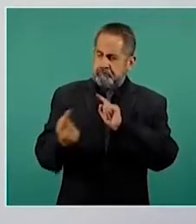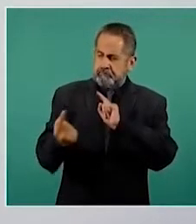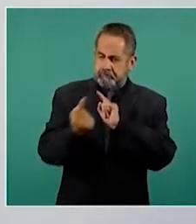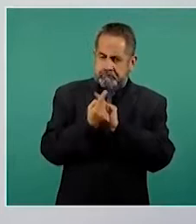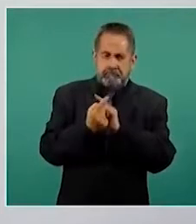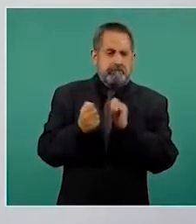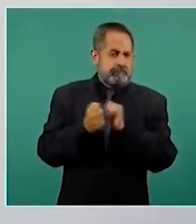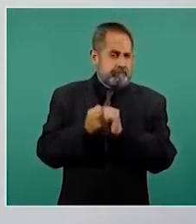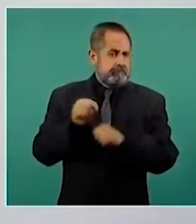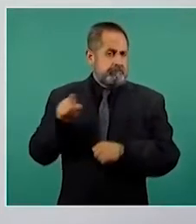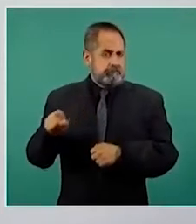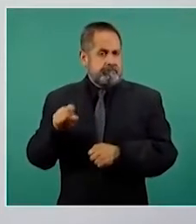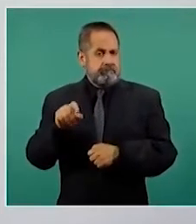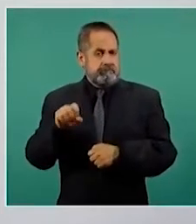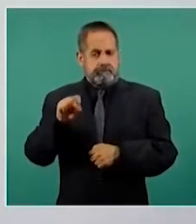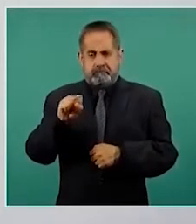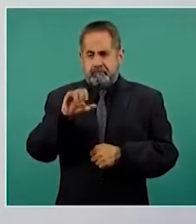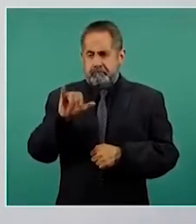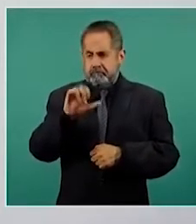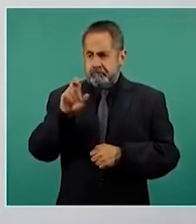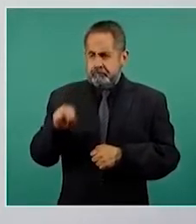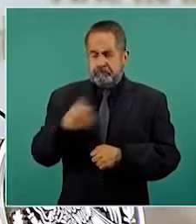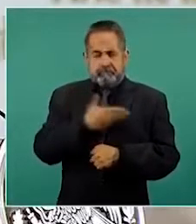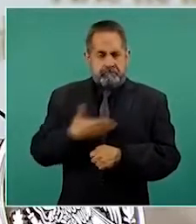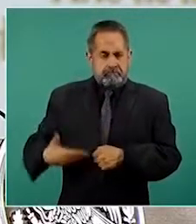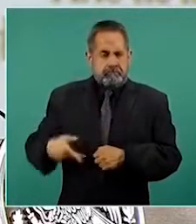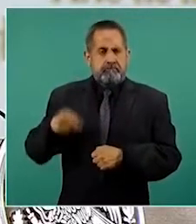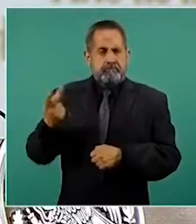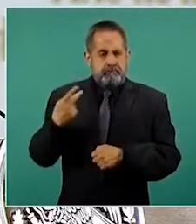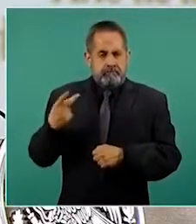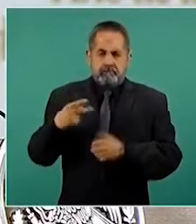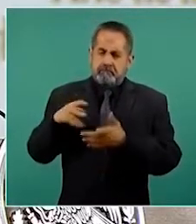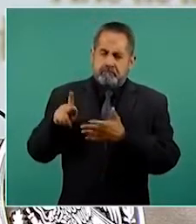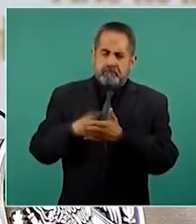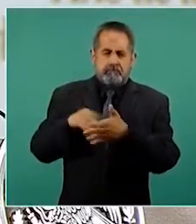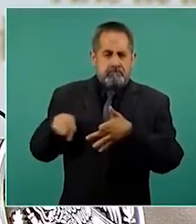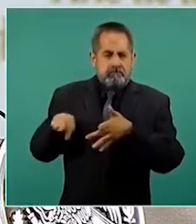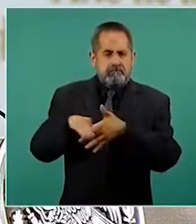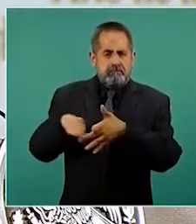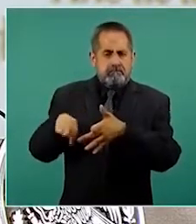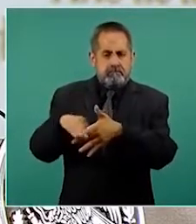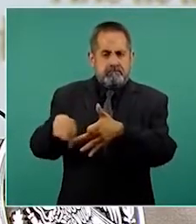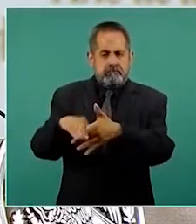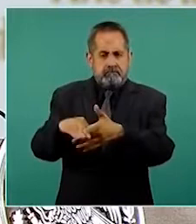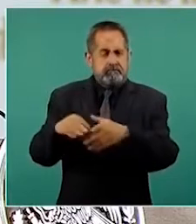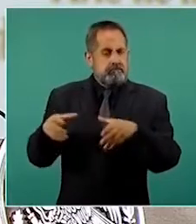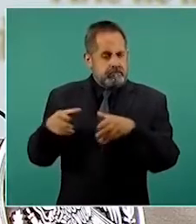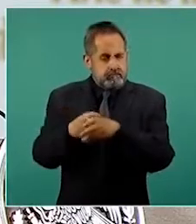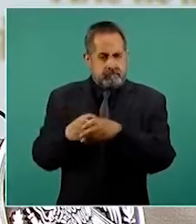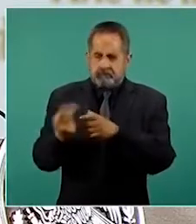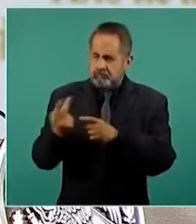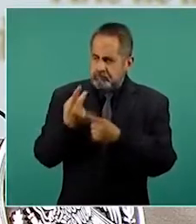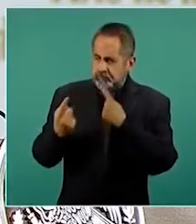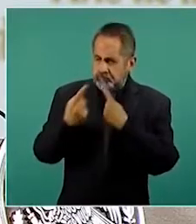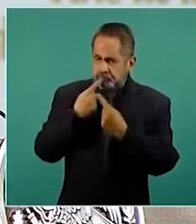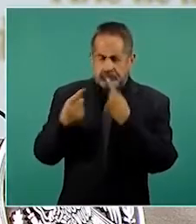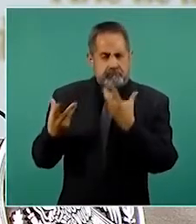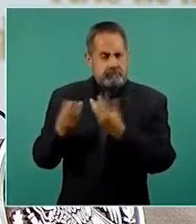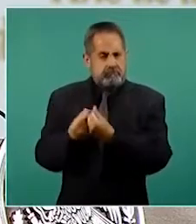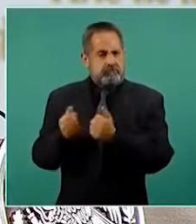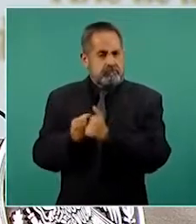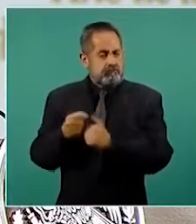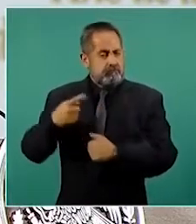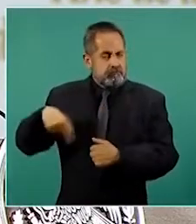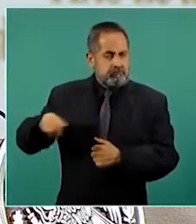nos reunimos periódicamente con el presidente de la